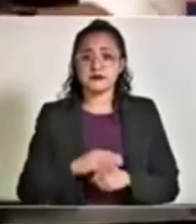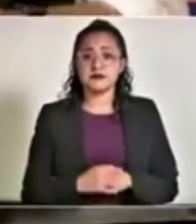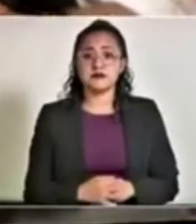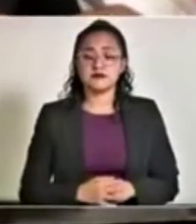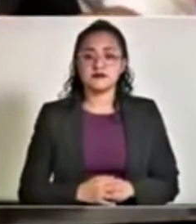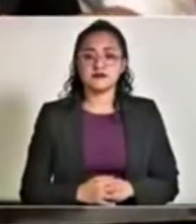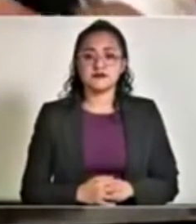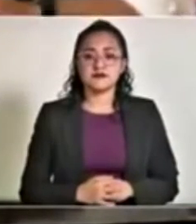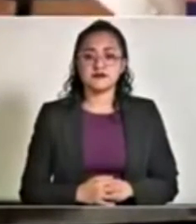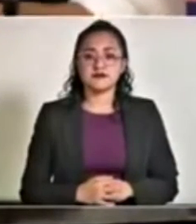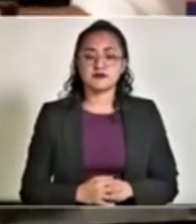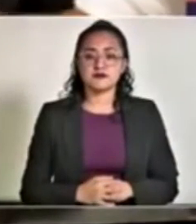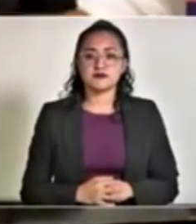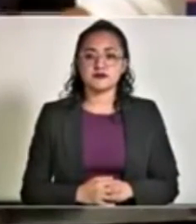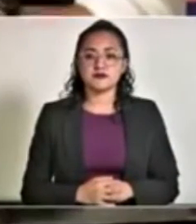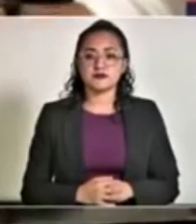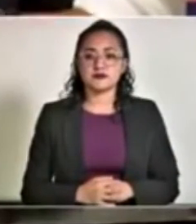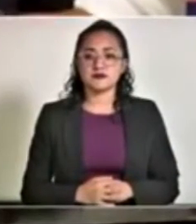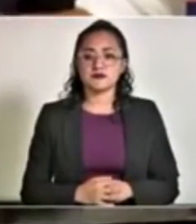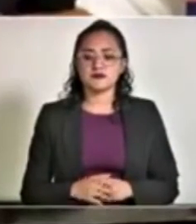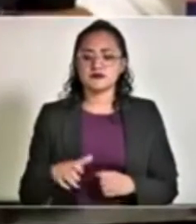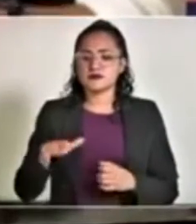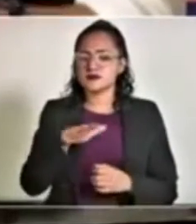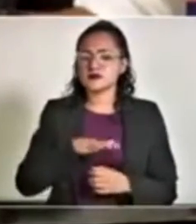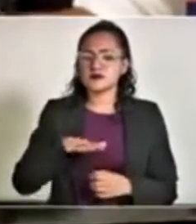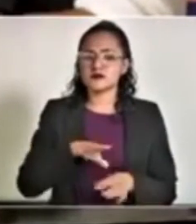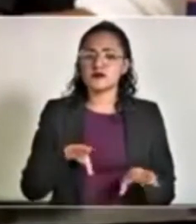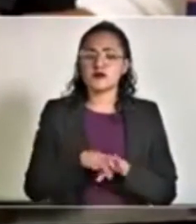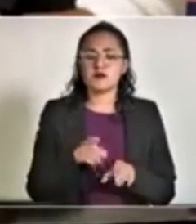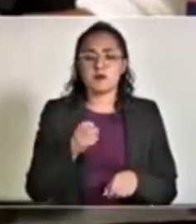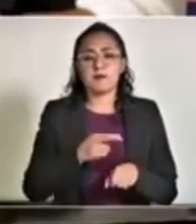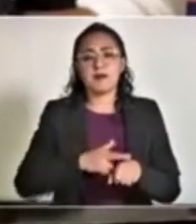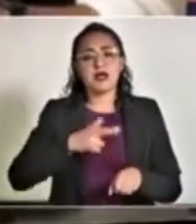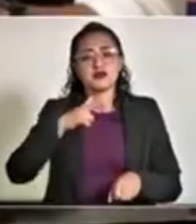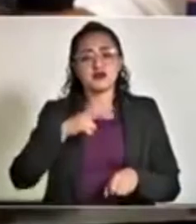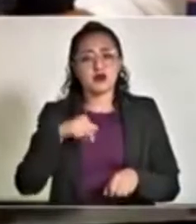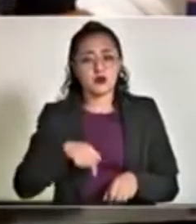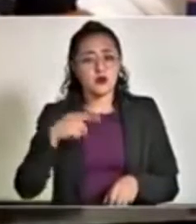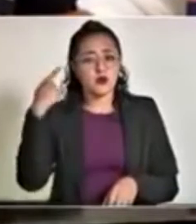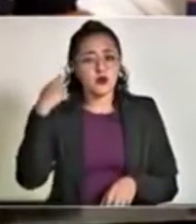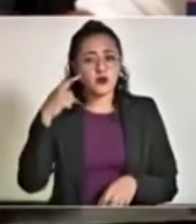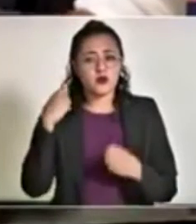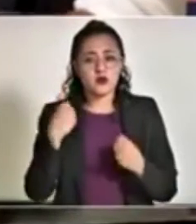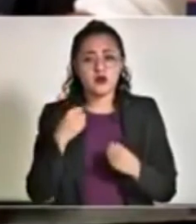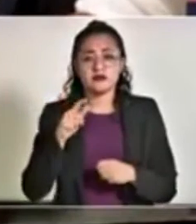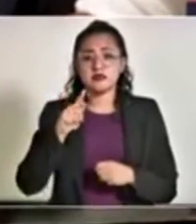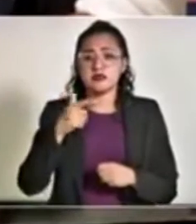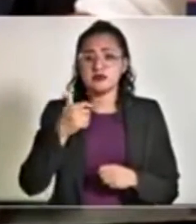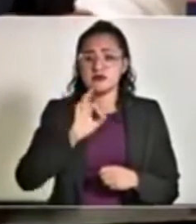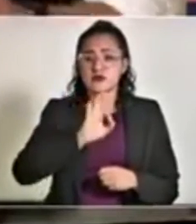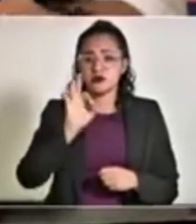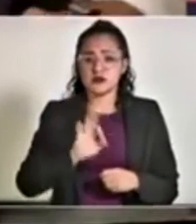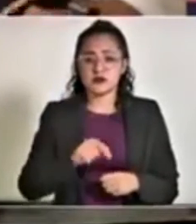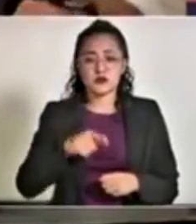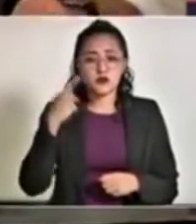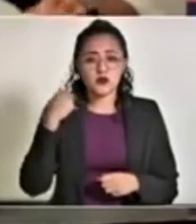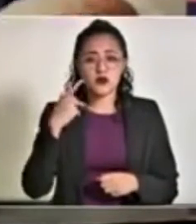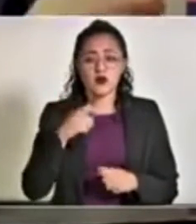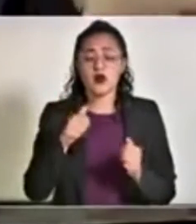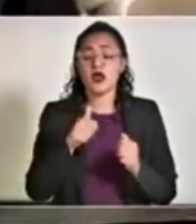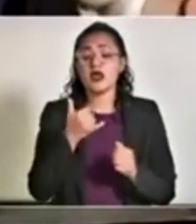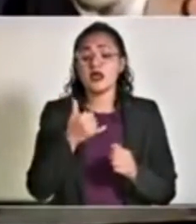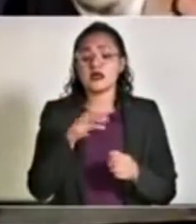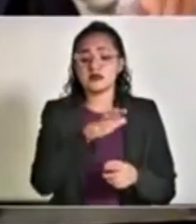siendo el área conurbada la de mayor incidencia con 76% y la ciudad de Puebla con el